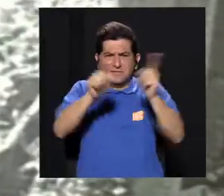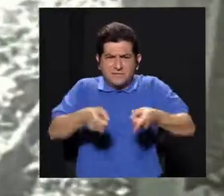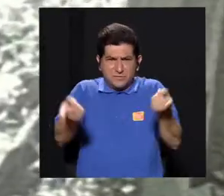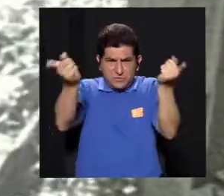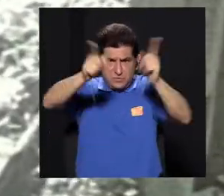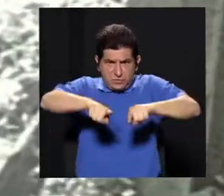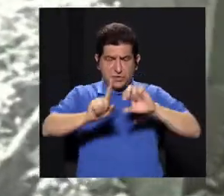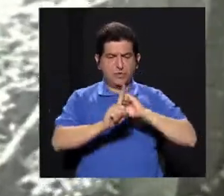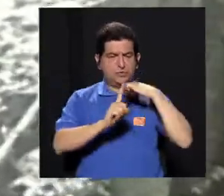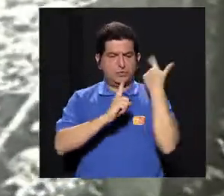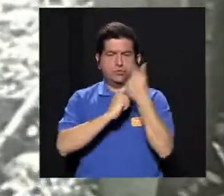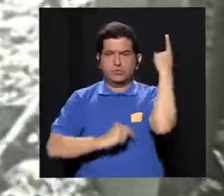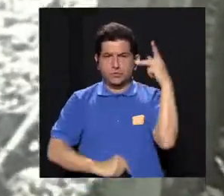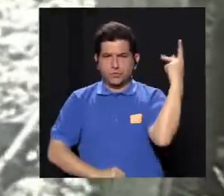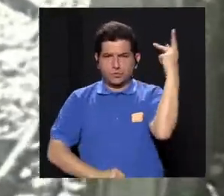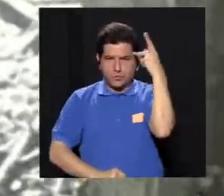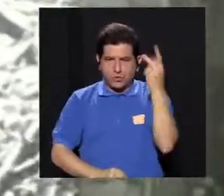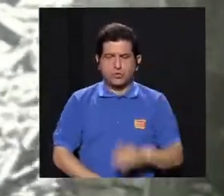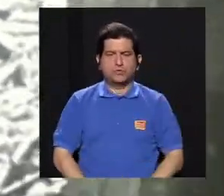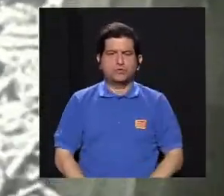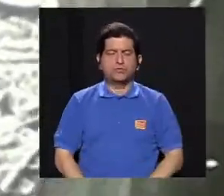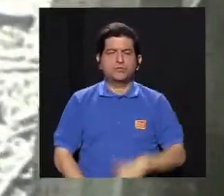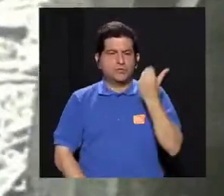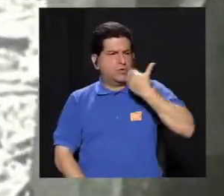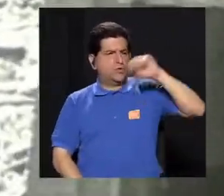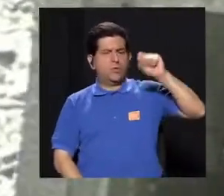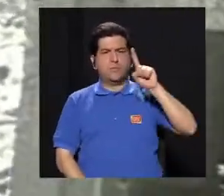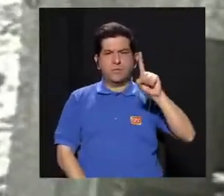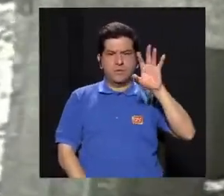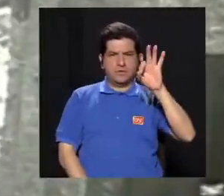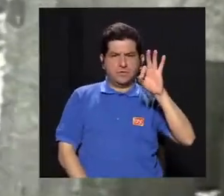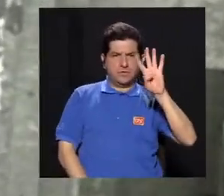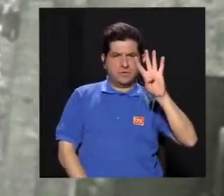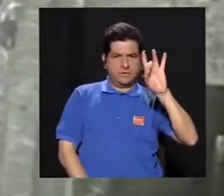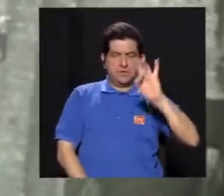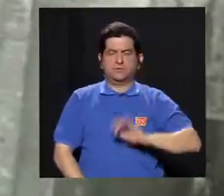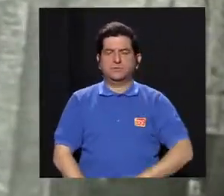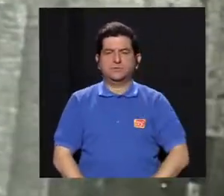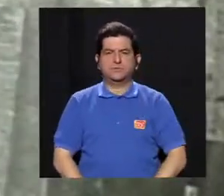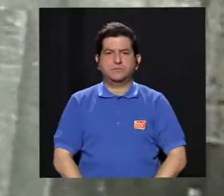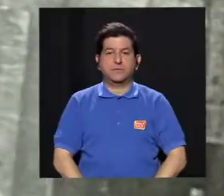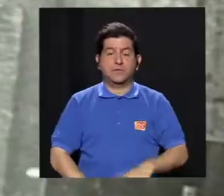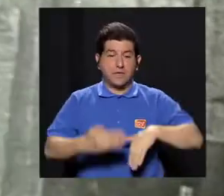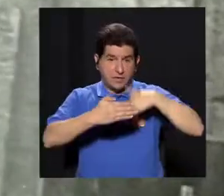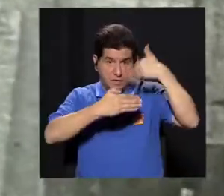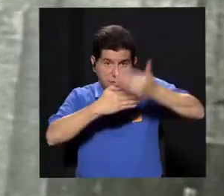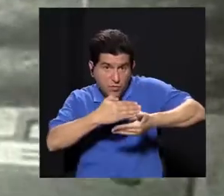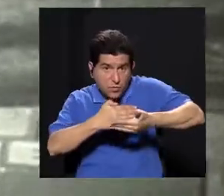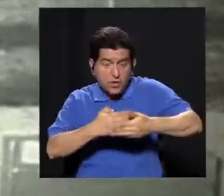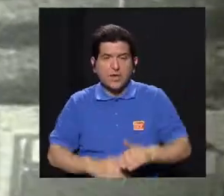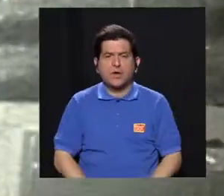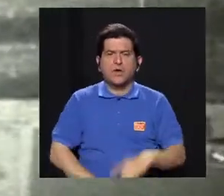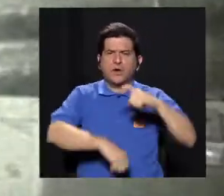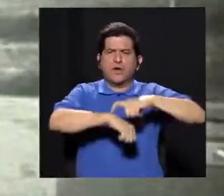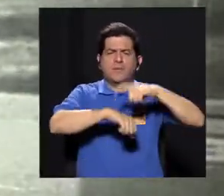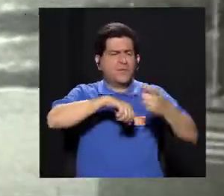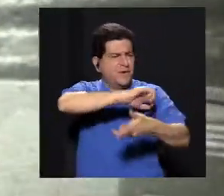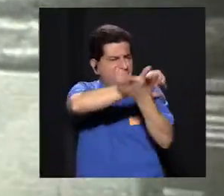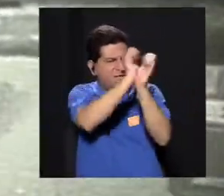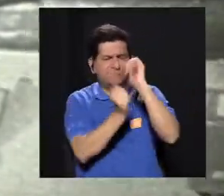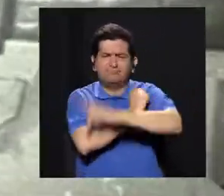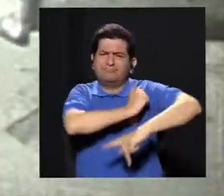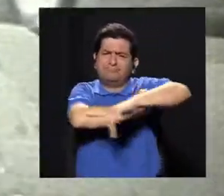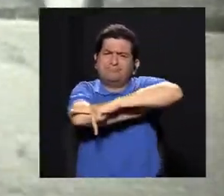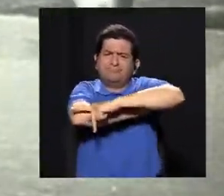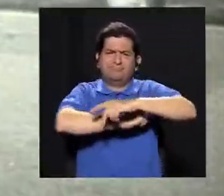los específicos acontecimientos sociales y políticos generados por la Revolución de 1948, tras lo cual siguió